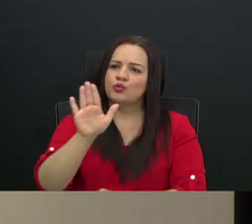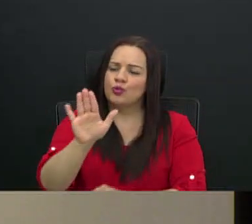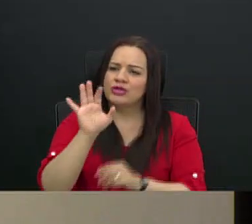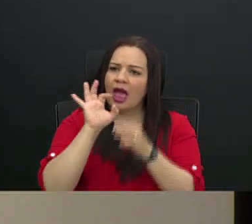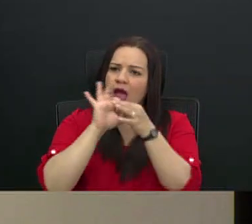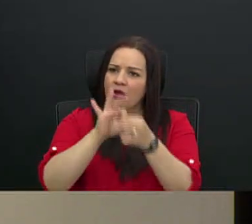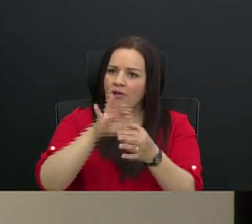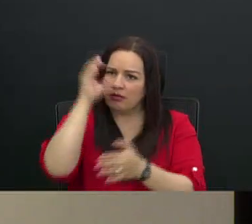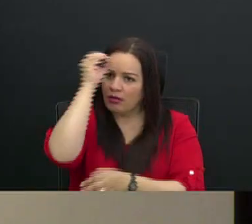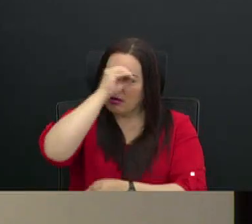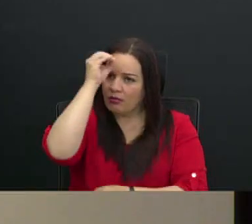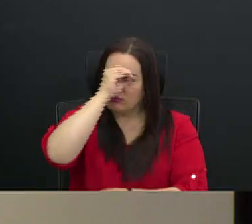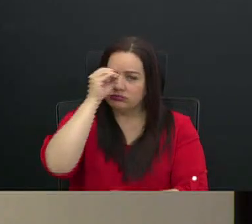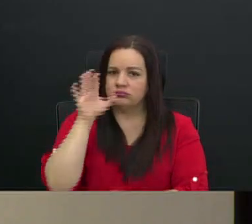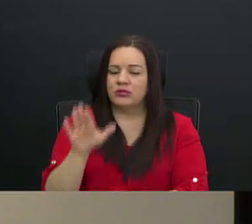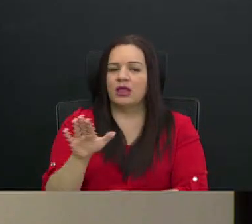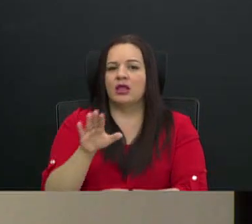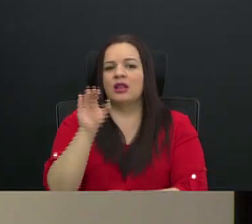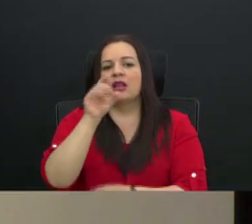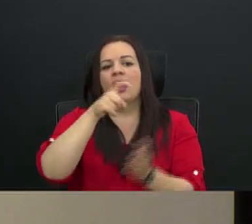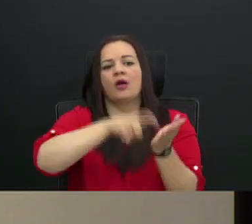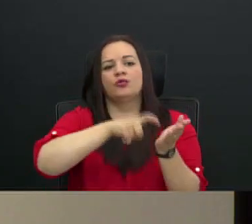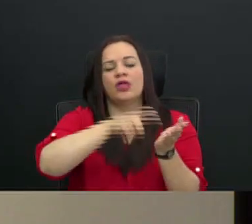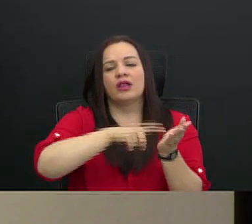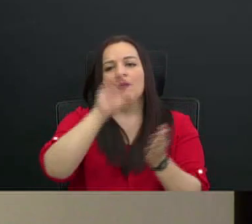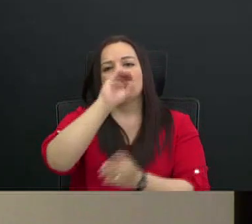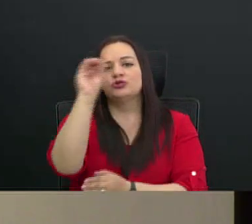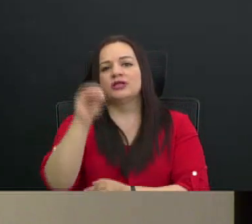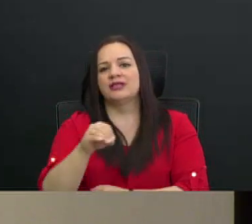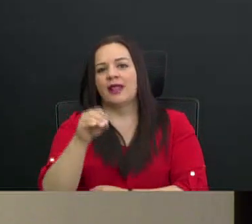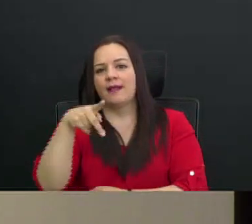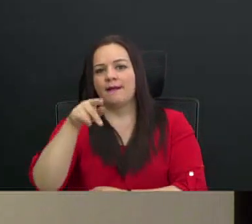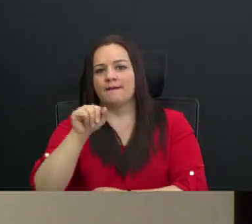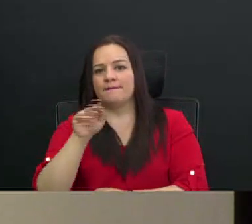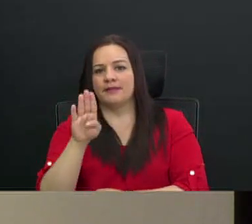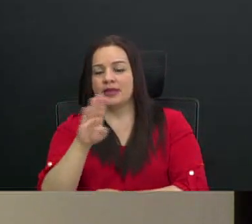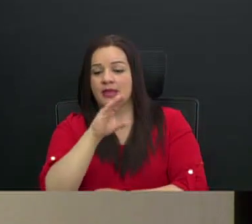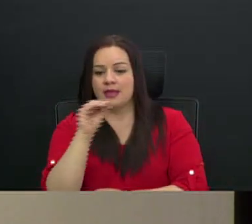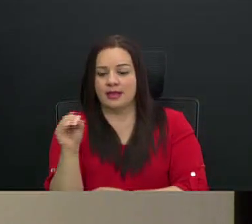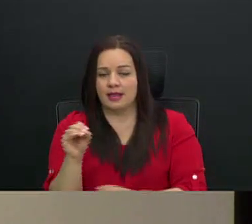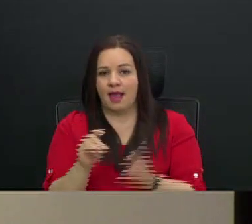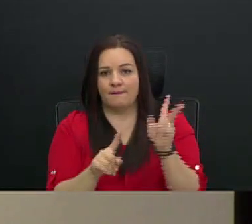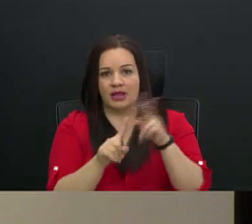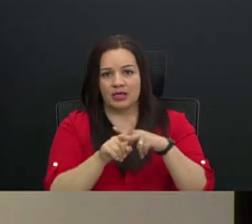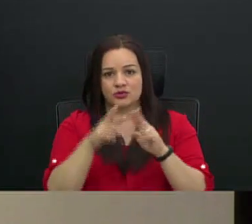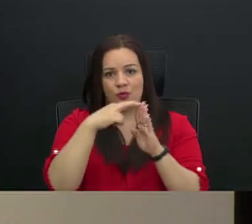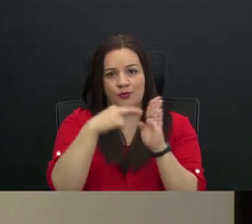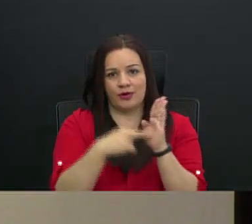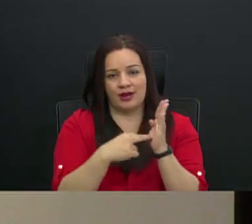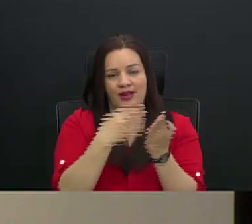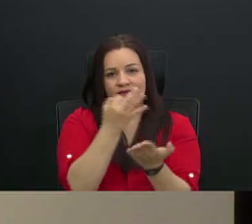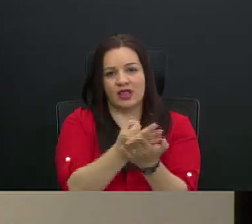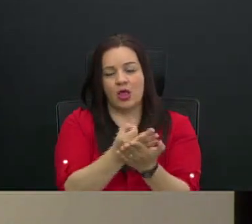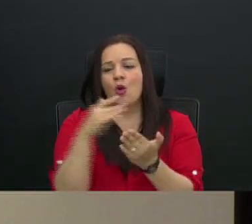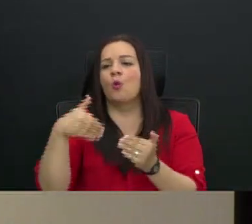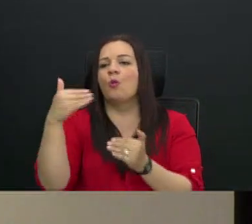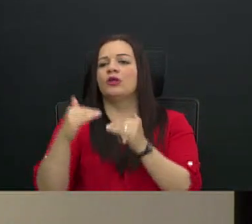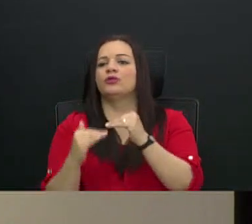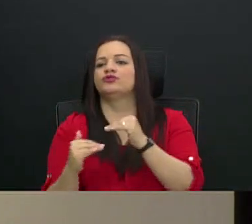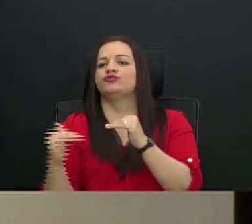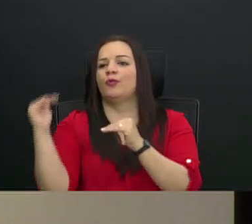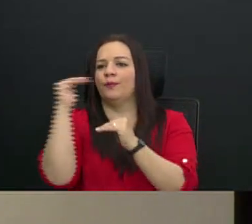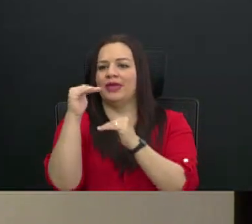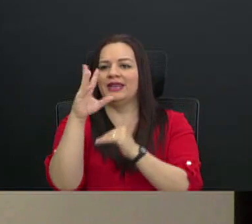con la deuda como porcentaje del PIB y la aplicación de la regla fiscal, cuando supera el 60%, y